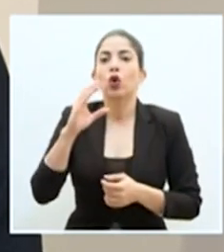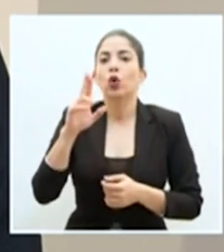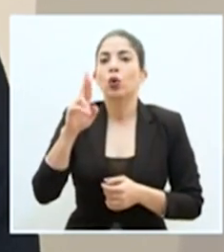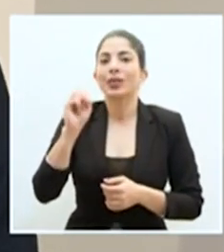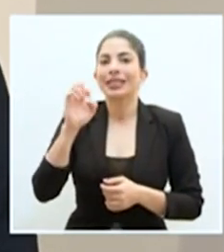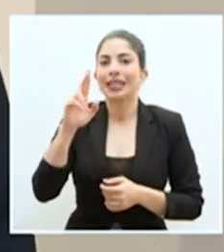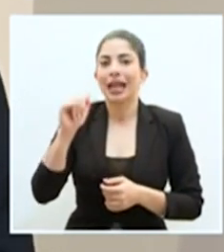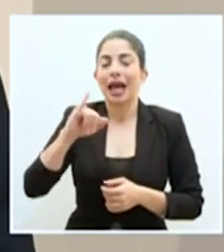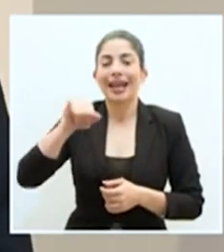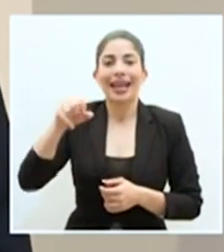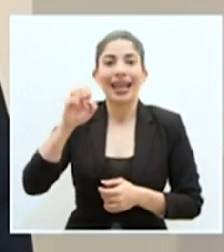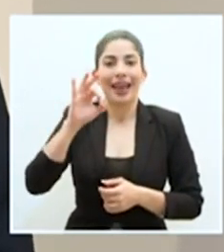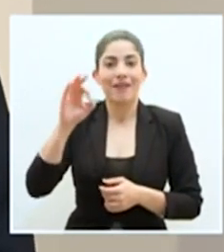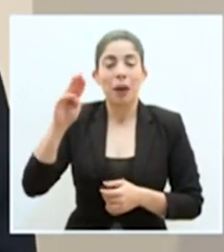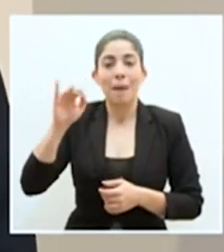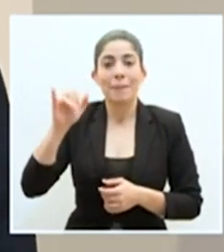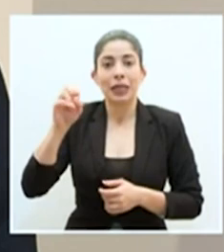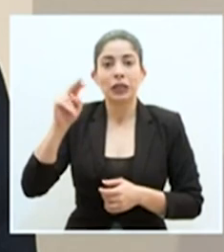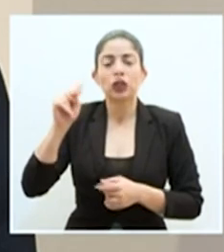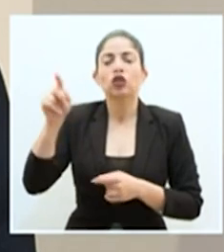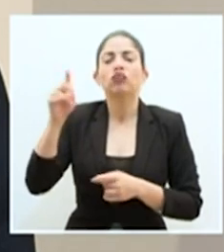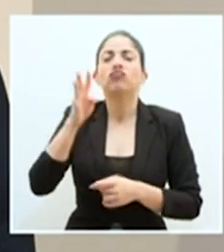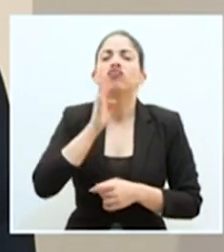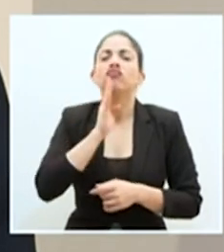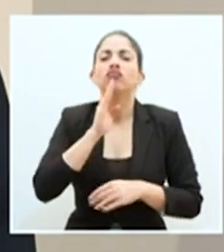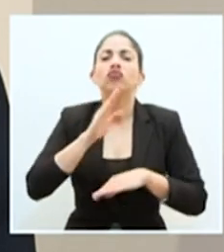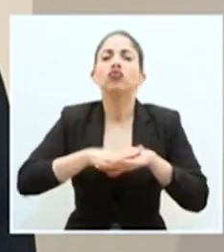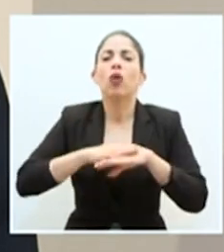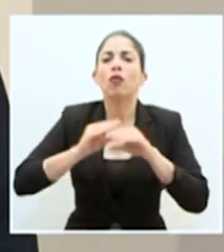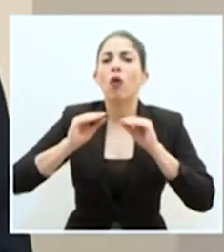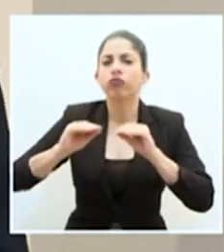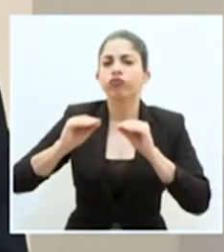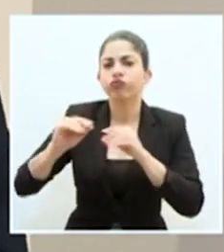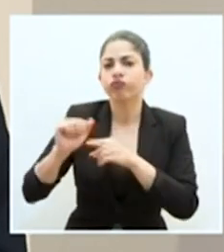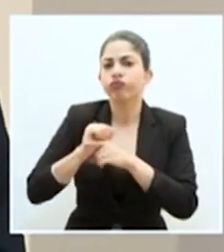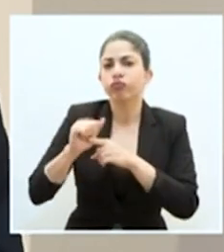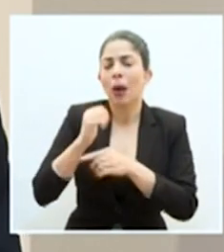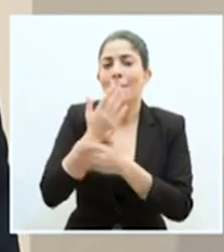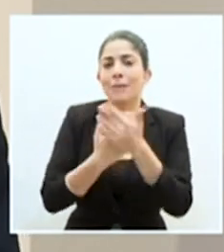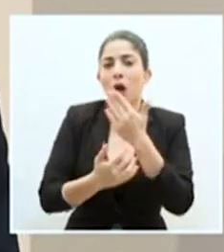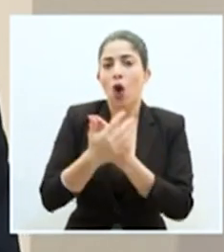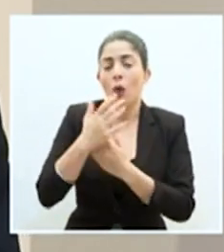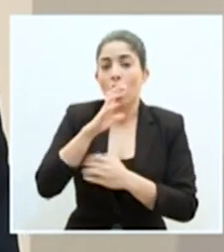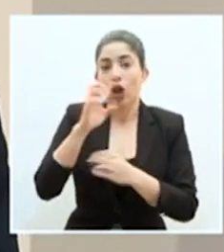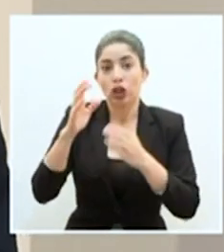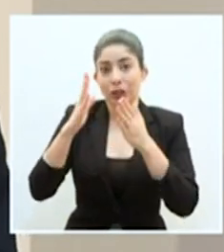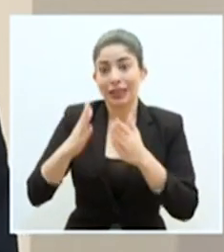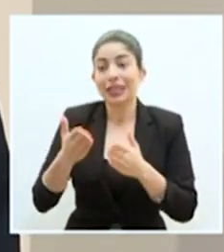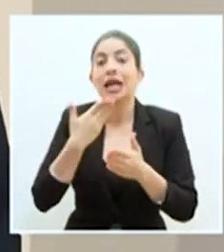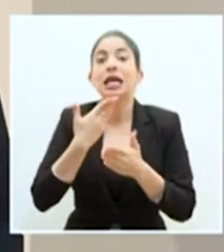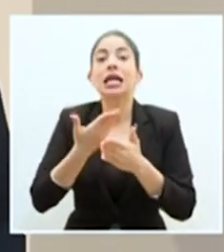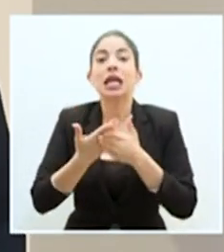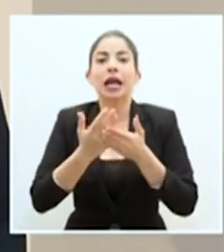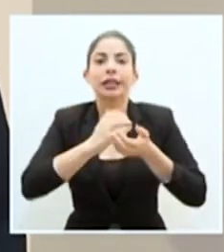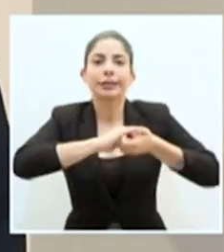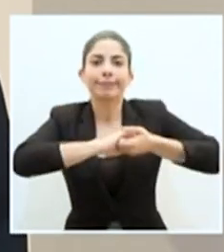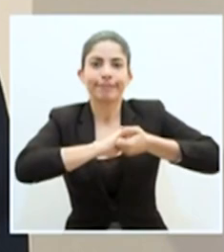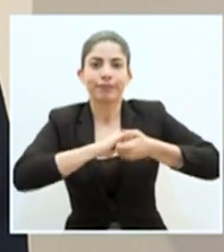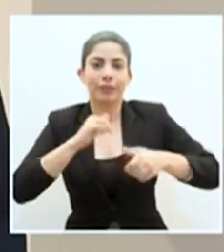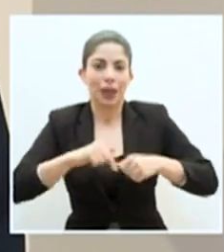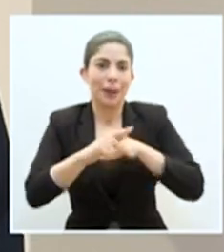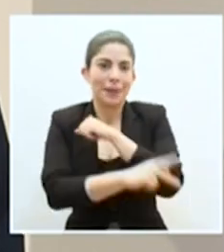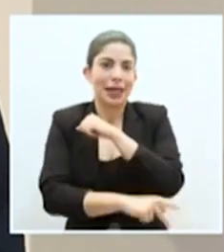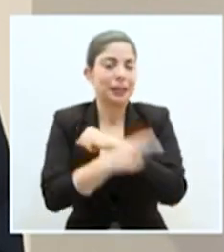Jeff Mayoncalda, quien nos conversará de la capacitación de mano de obra costarricense fruto de una alianza con nuestro país.